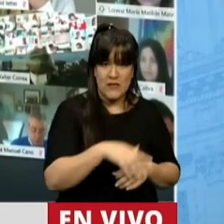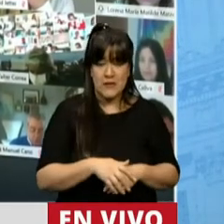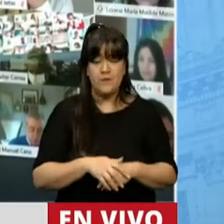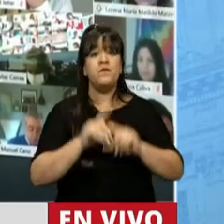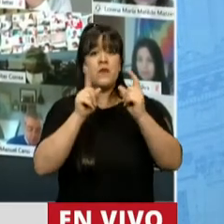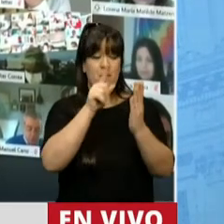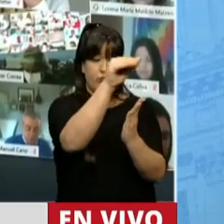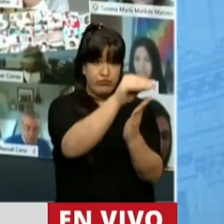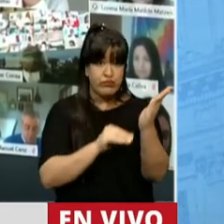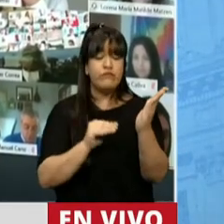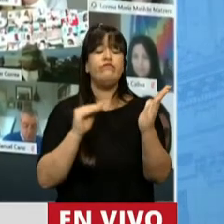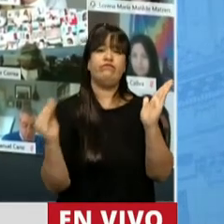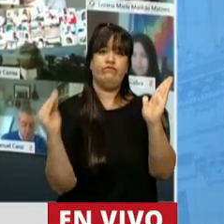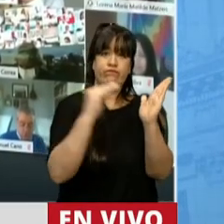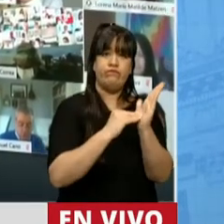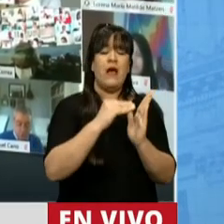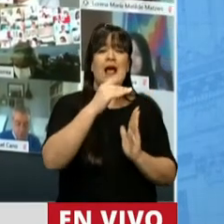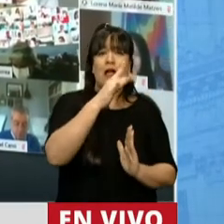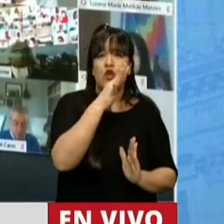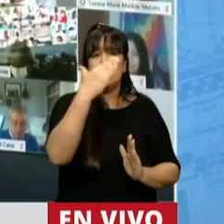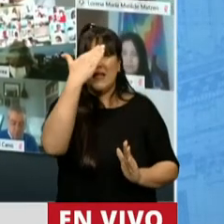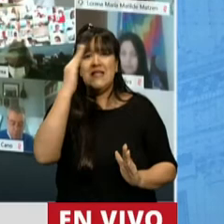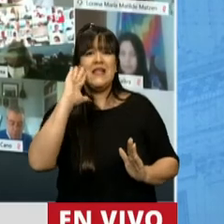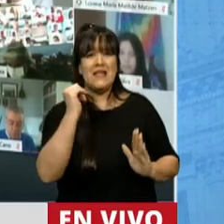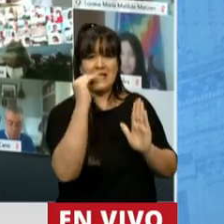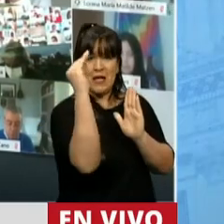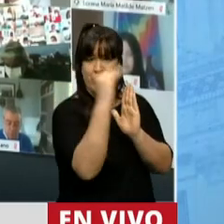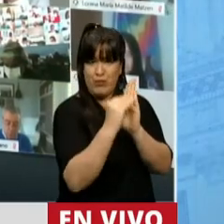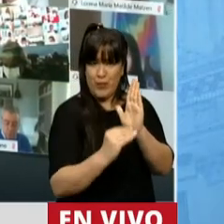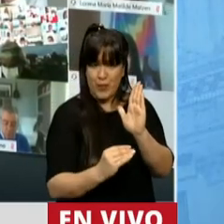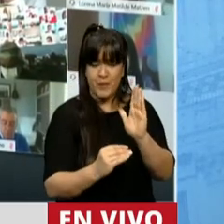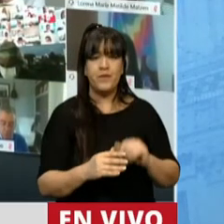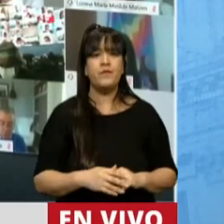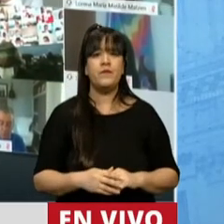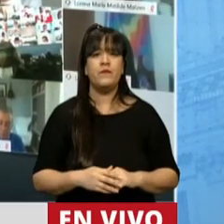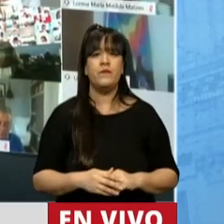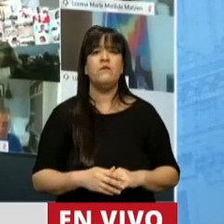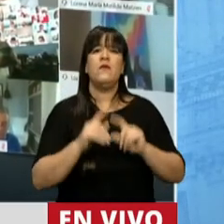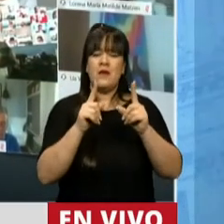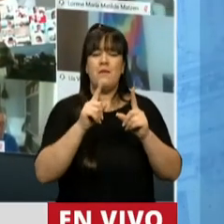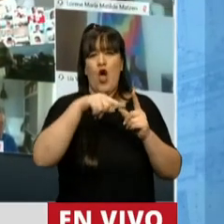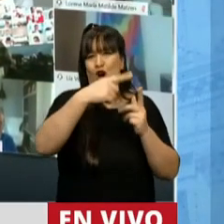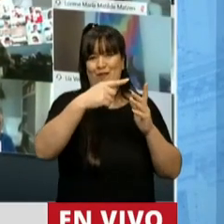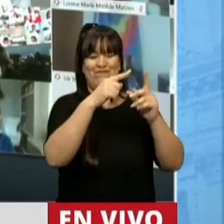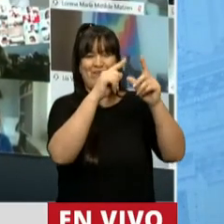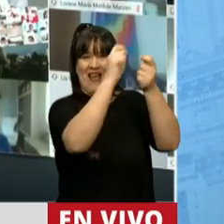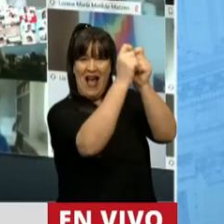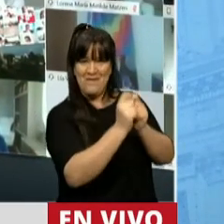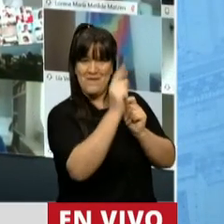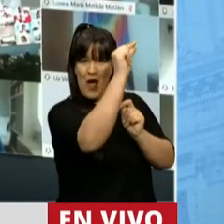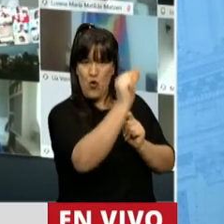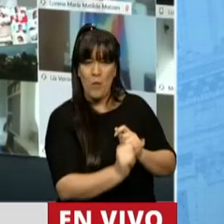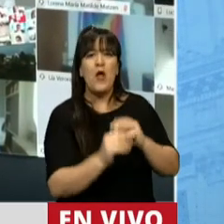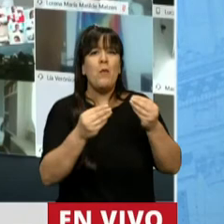incorporan los artículos 14, 15 y 16 y se renumeran el resto para que el